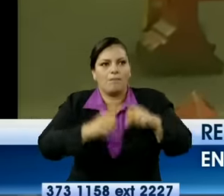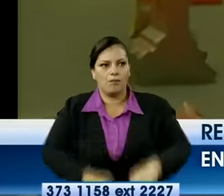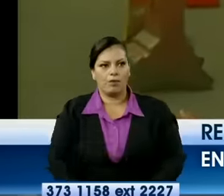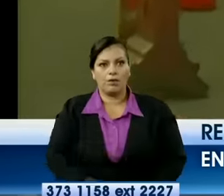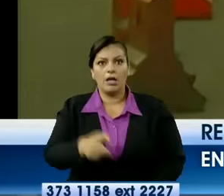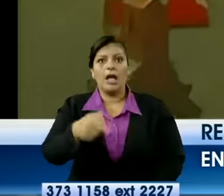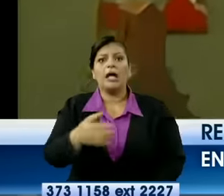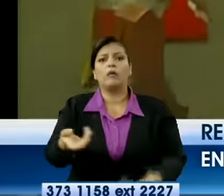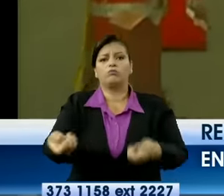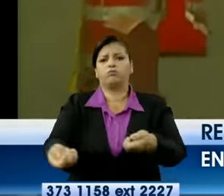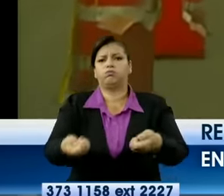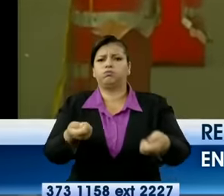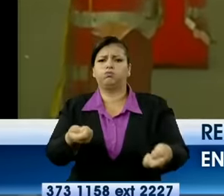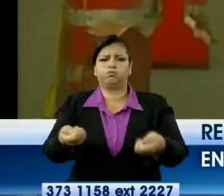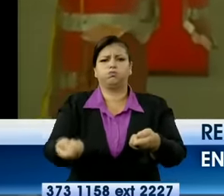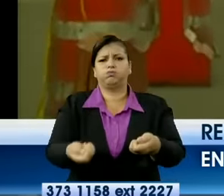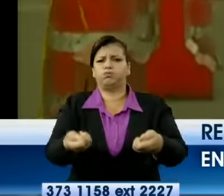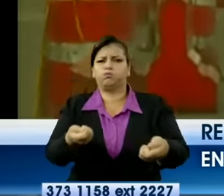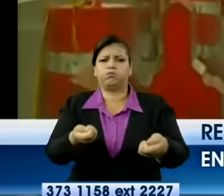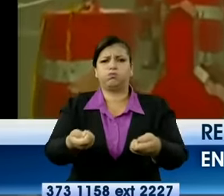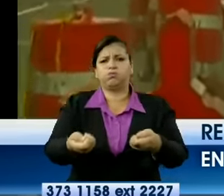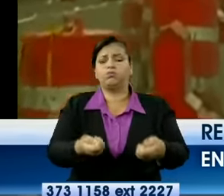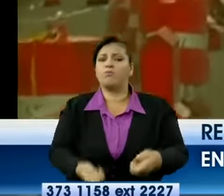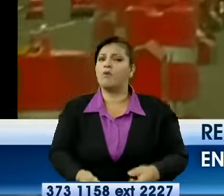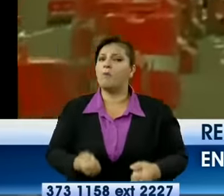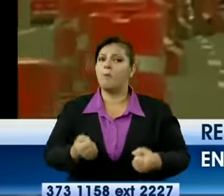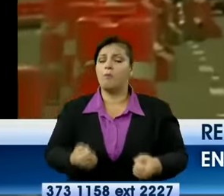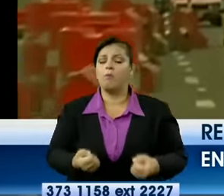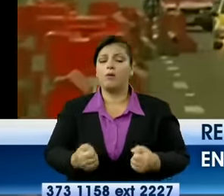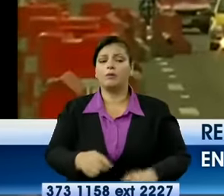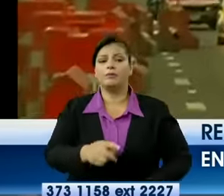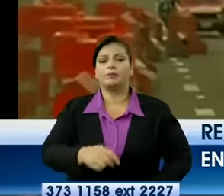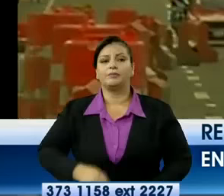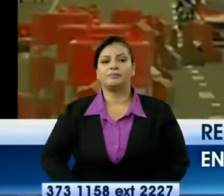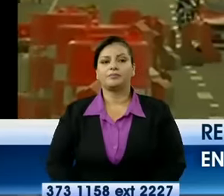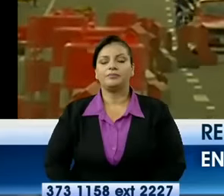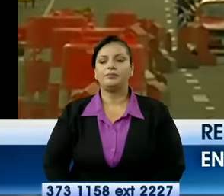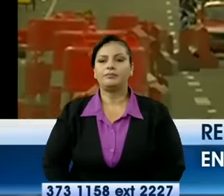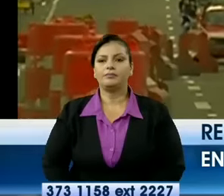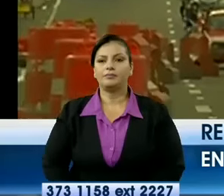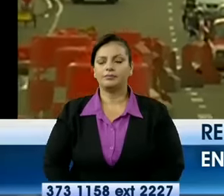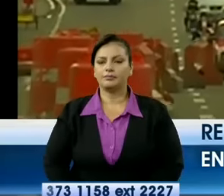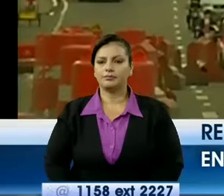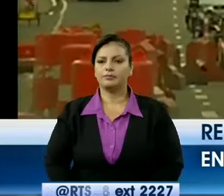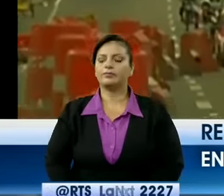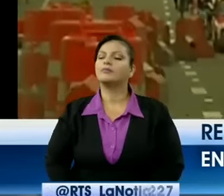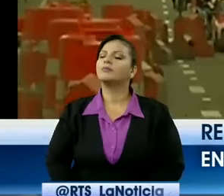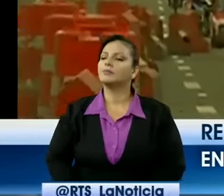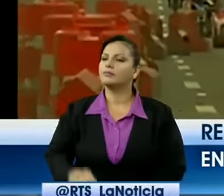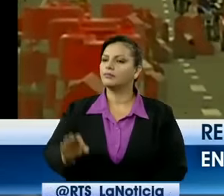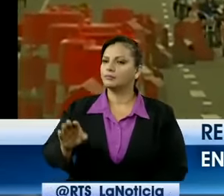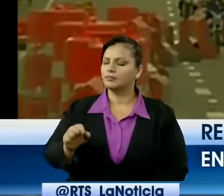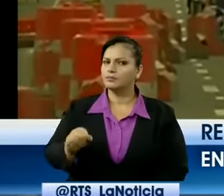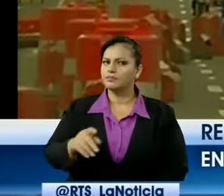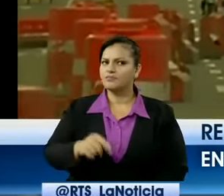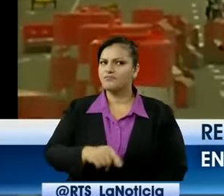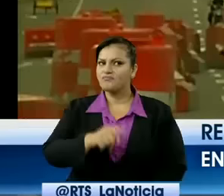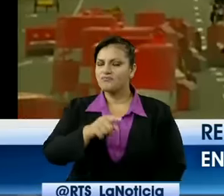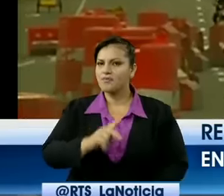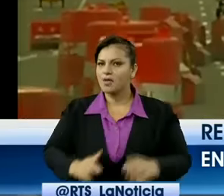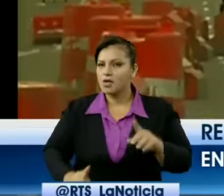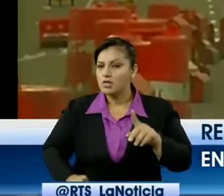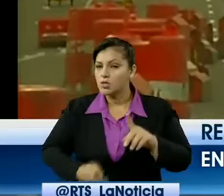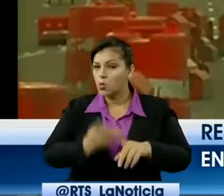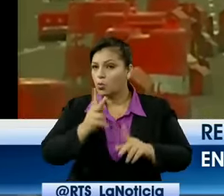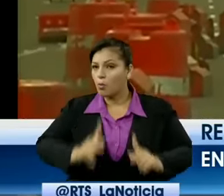el trabajo que se hace, eso es como un elástico. En especial, este segundo paso elevado y el tercero, viniendo de la 25 de julio,